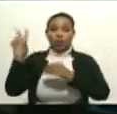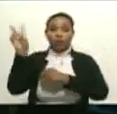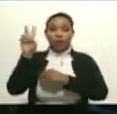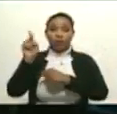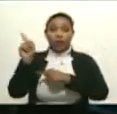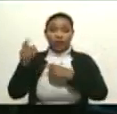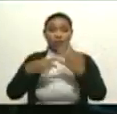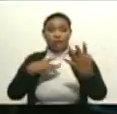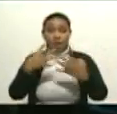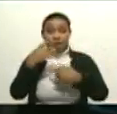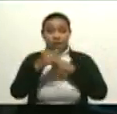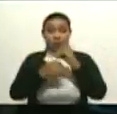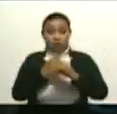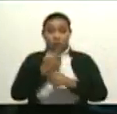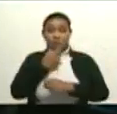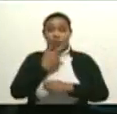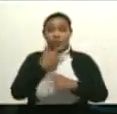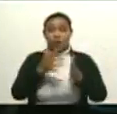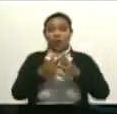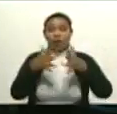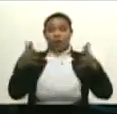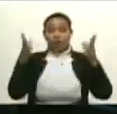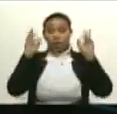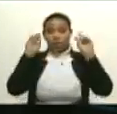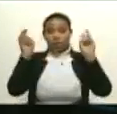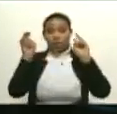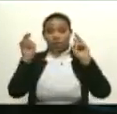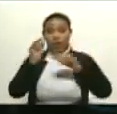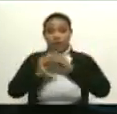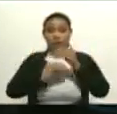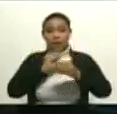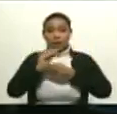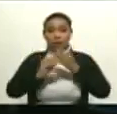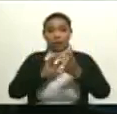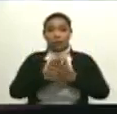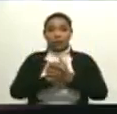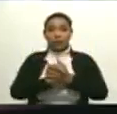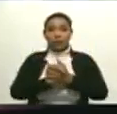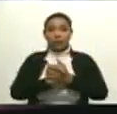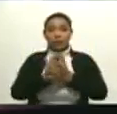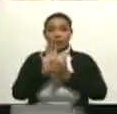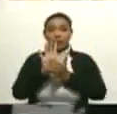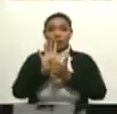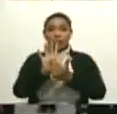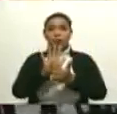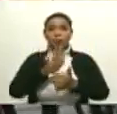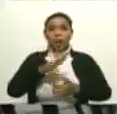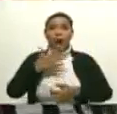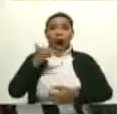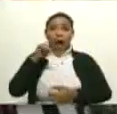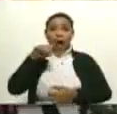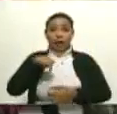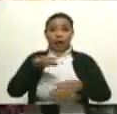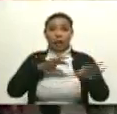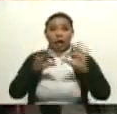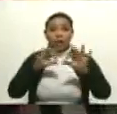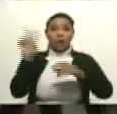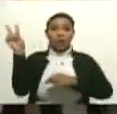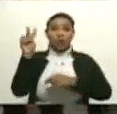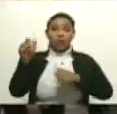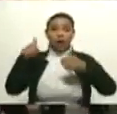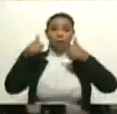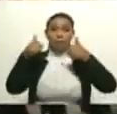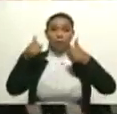muy hermoso, muy grande, muy importante, que dio la ventaja de decir que tenemos un teatro vivo en Venezuela,